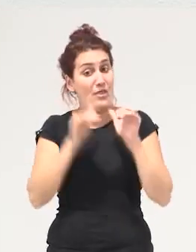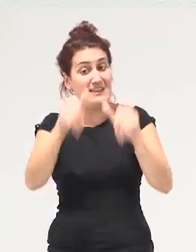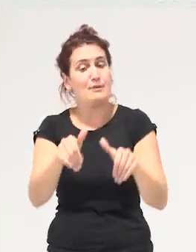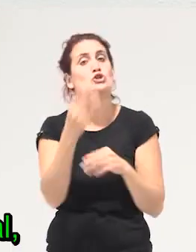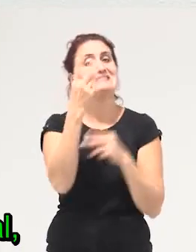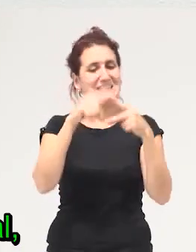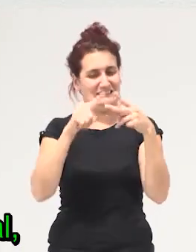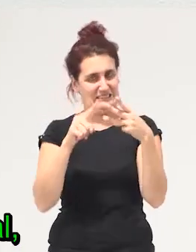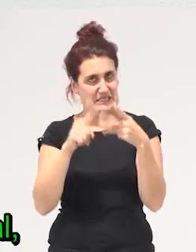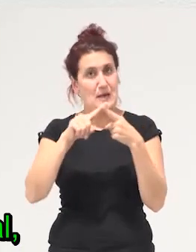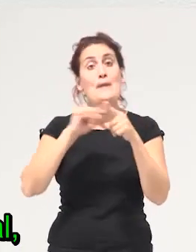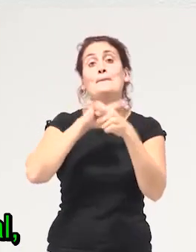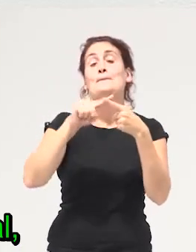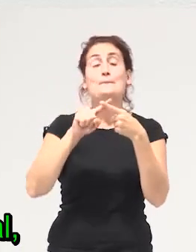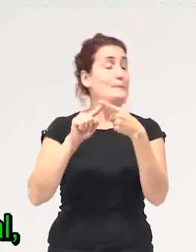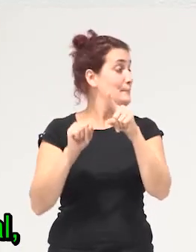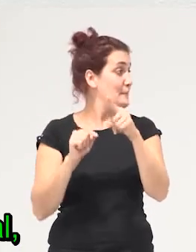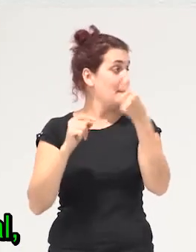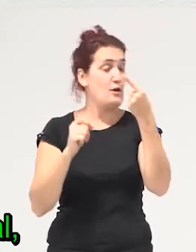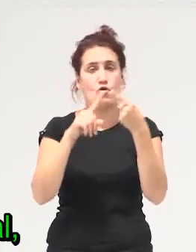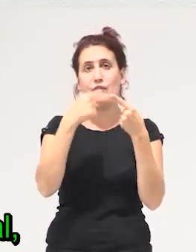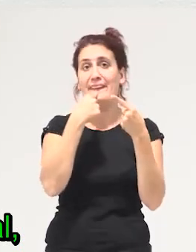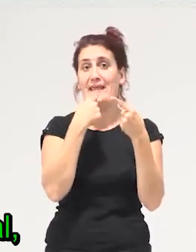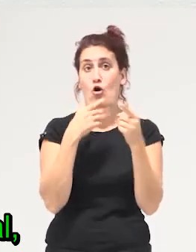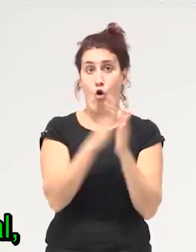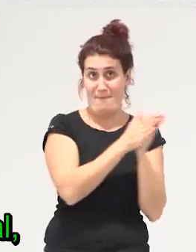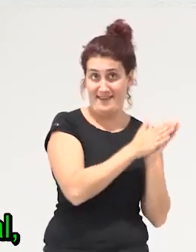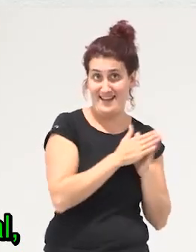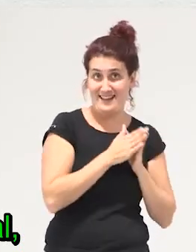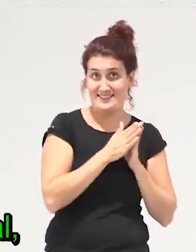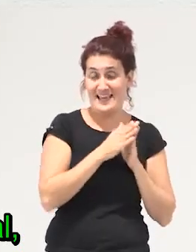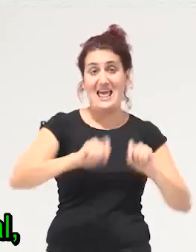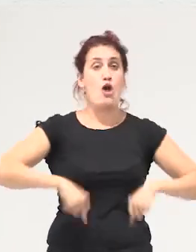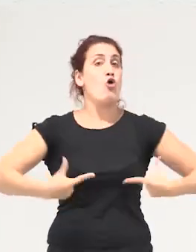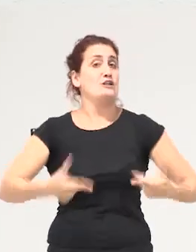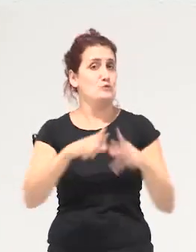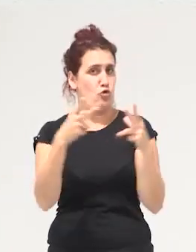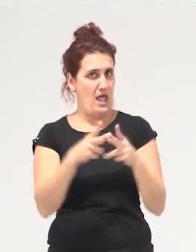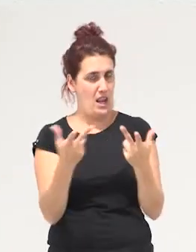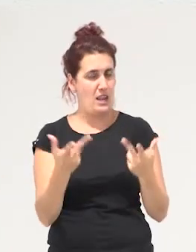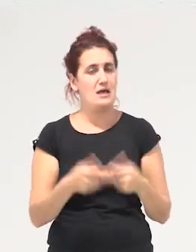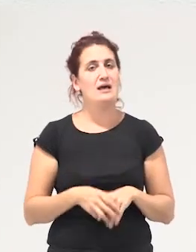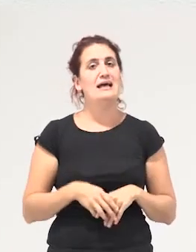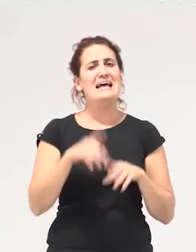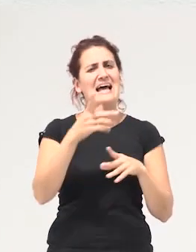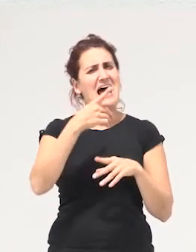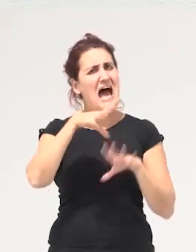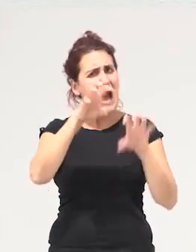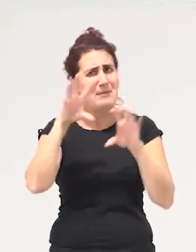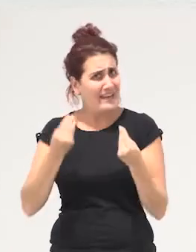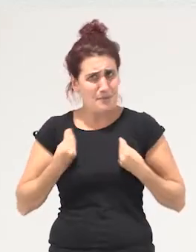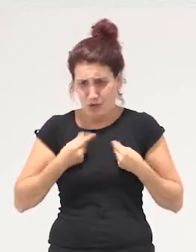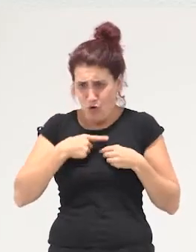sentidos primero como nos dicen las compañeras del ecologismo social es que tenemos que aprender a vivir